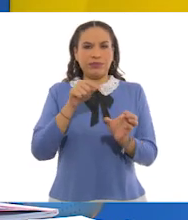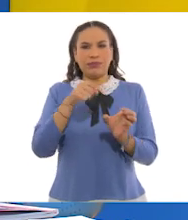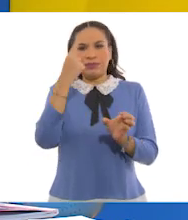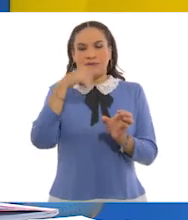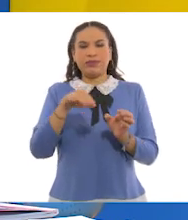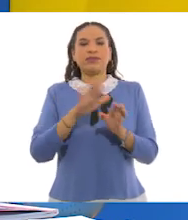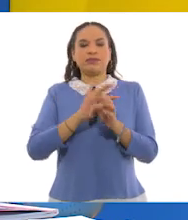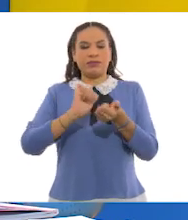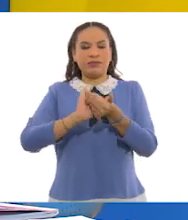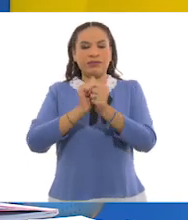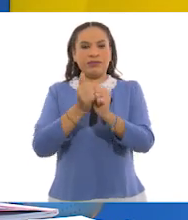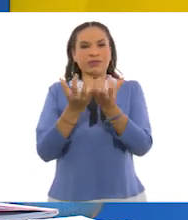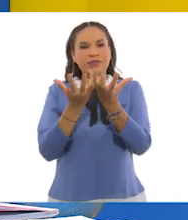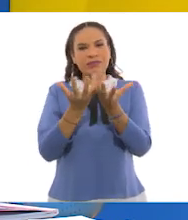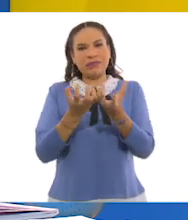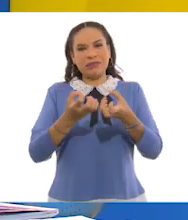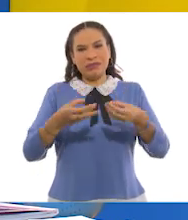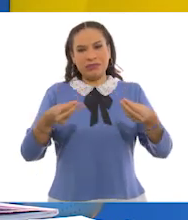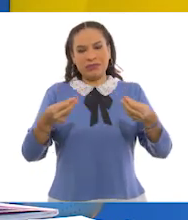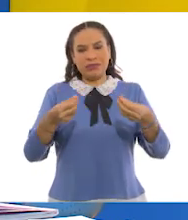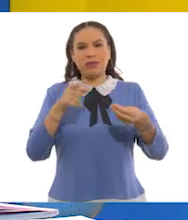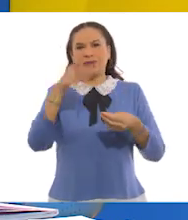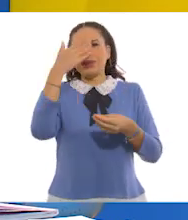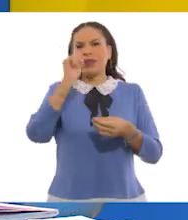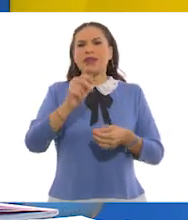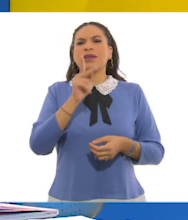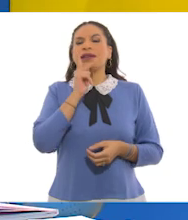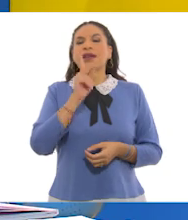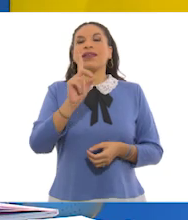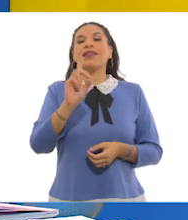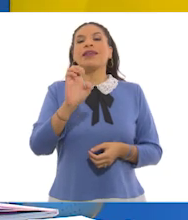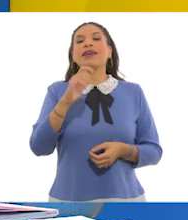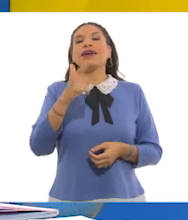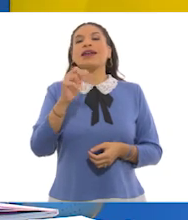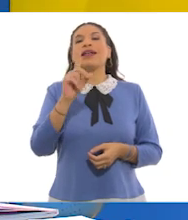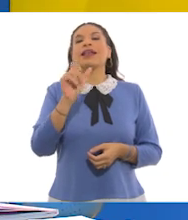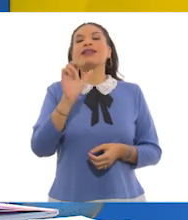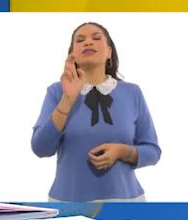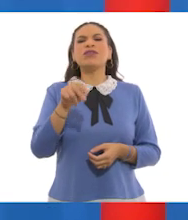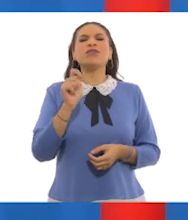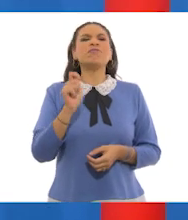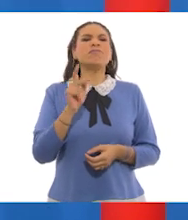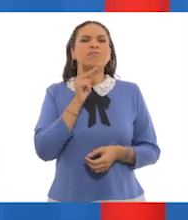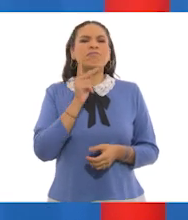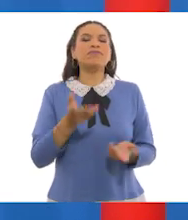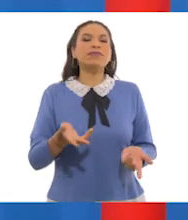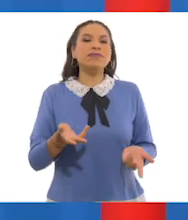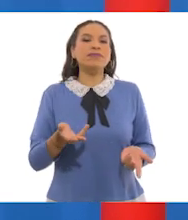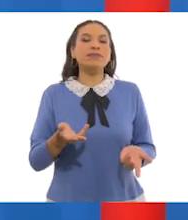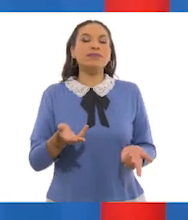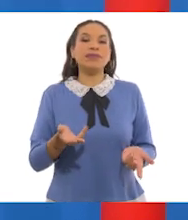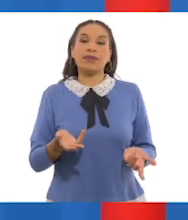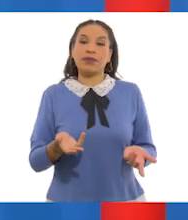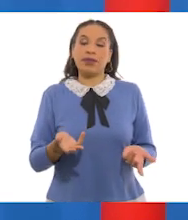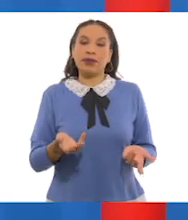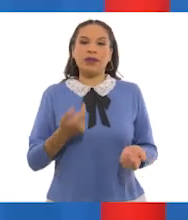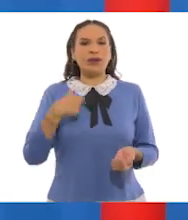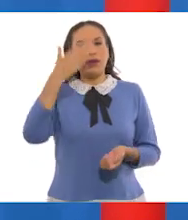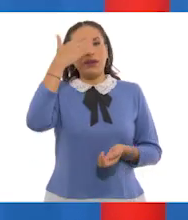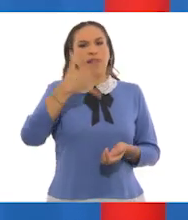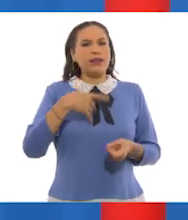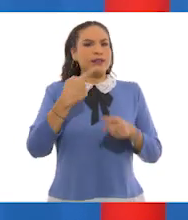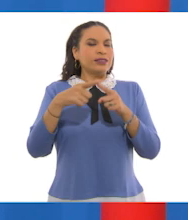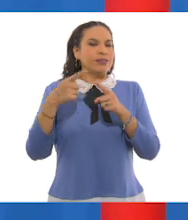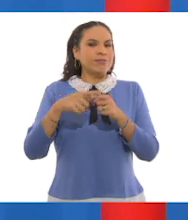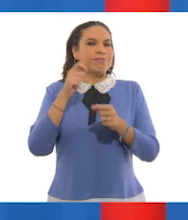ver con la degradación. ¿Sabes qué significa la palabra degradación? Pues, bueno, yo sé que tiene